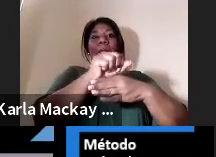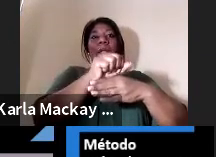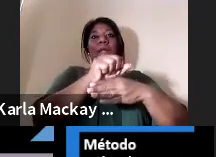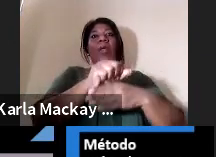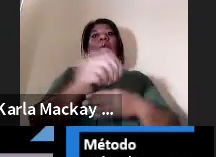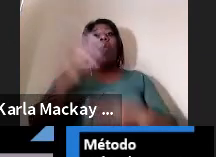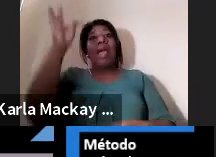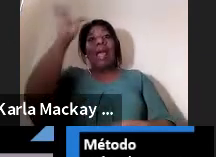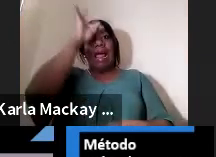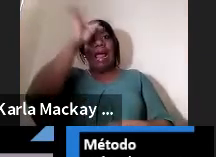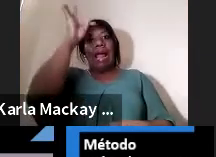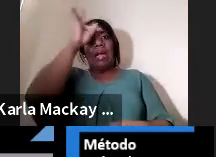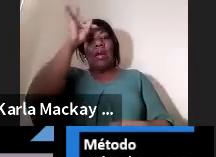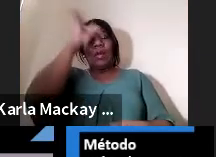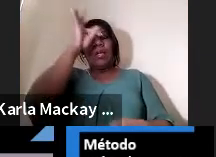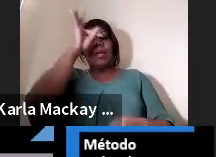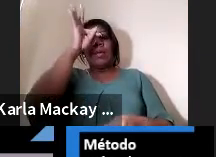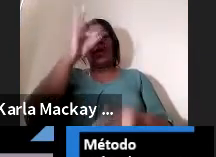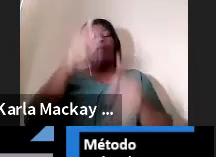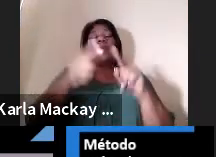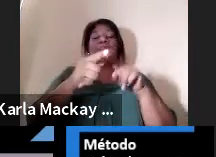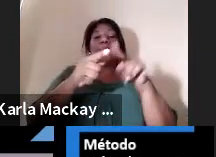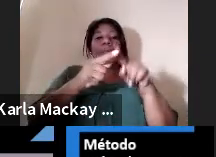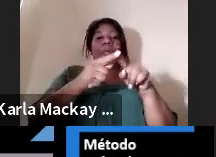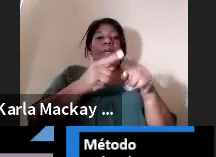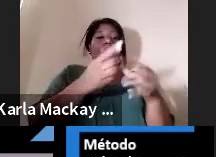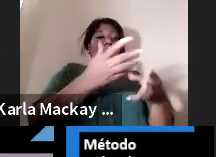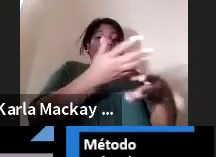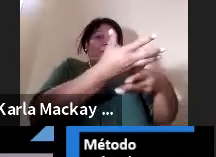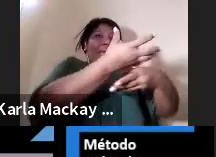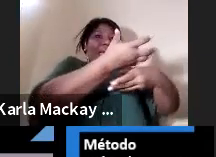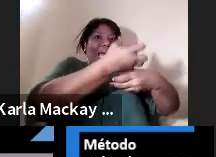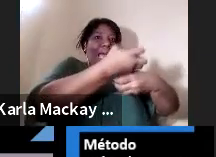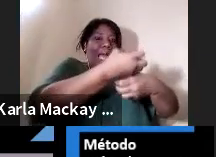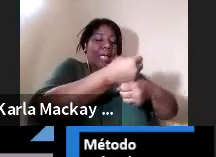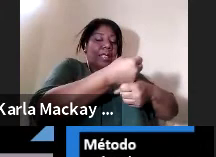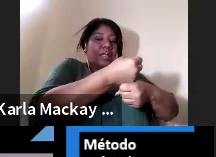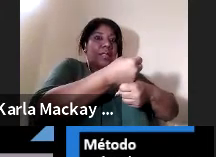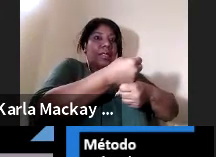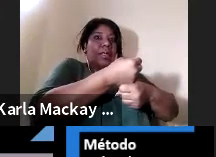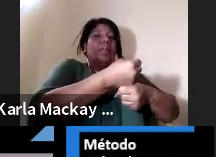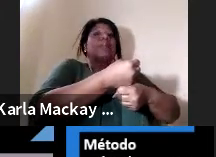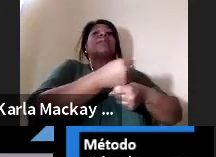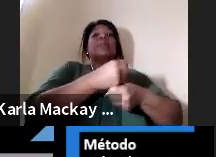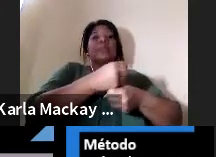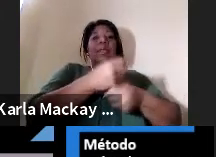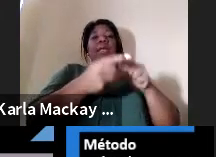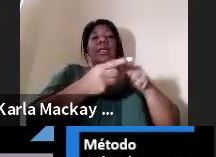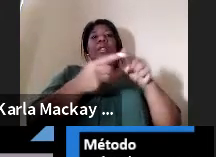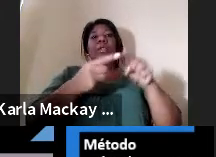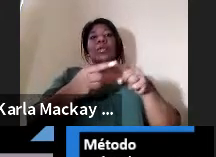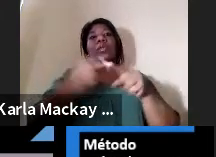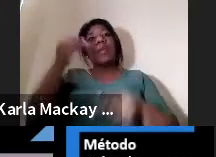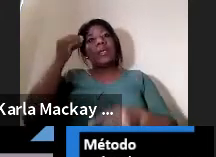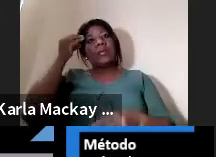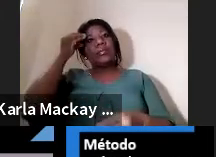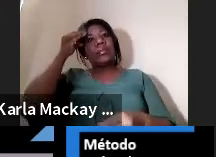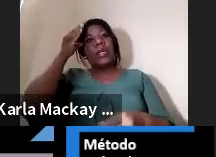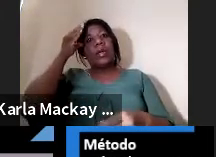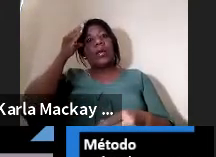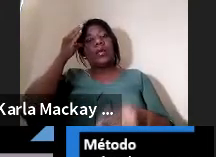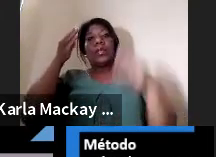Que los estudiantes van del hacer al ser y luego regresan al conocer basados en unos enfoques